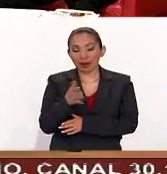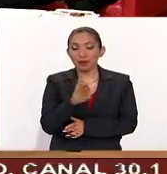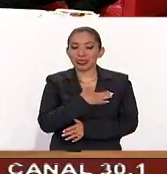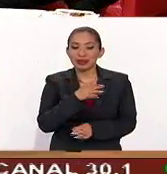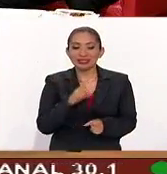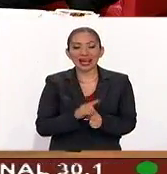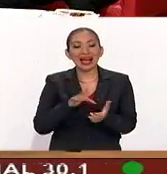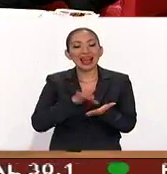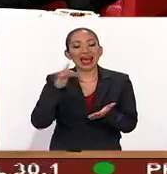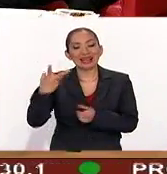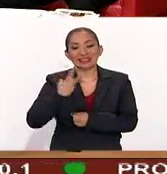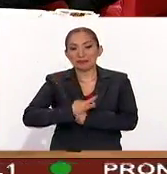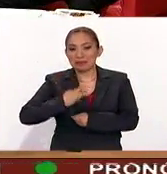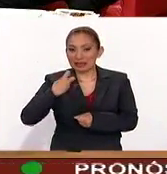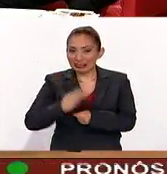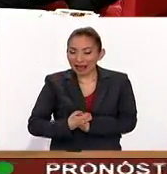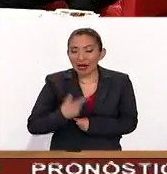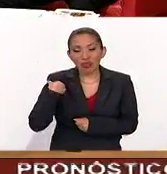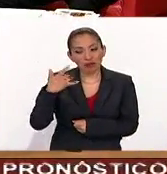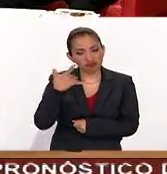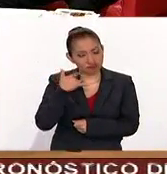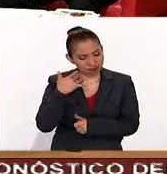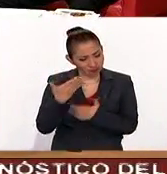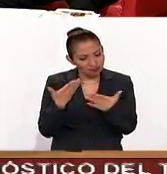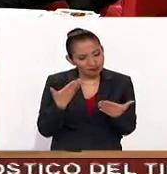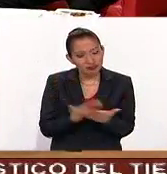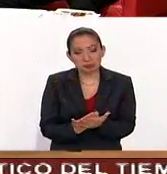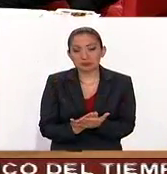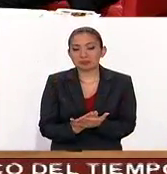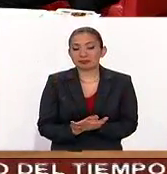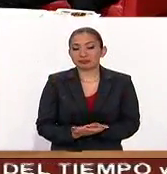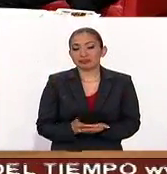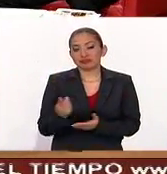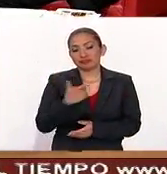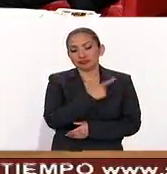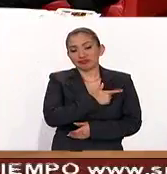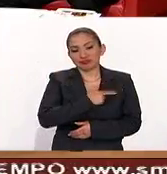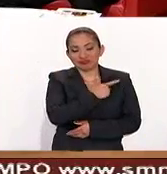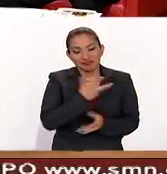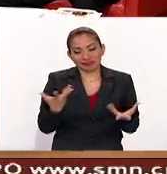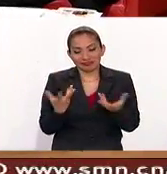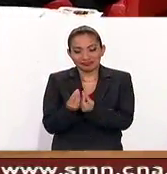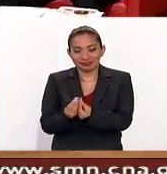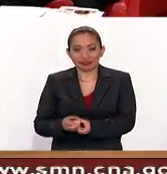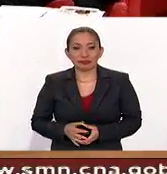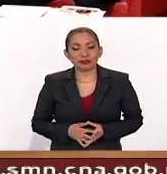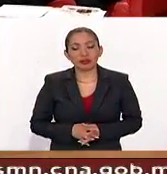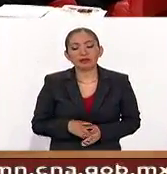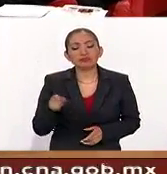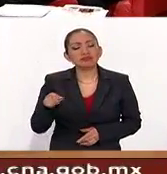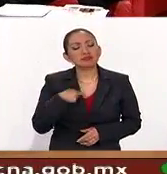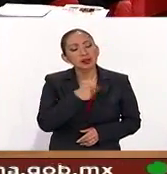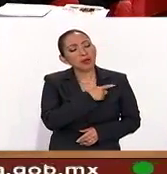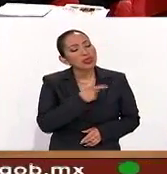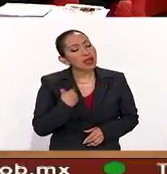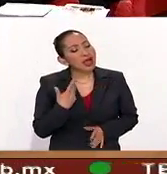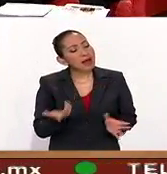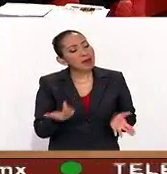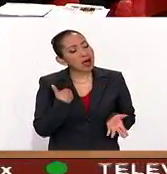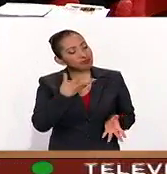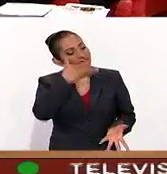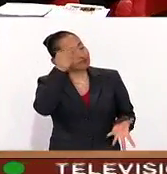gracias. Gracias por la invitación. Estoy a sus órdenes y mucho gusto estar con ustedes aquí. ¿Cómo debe ser la